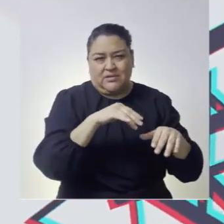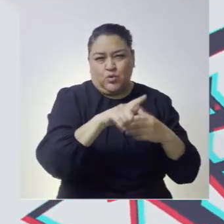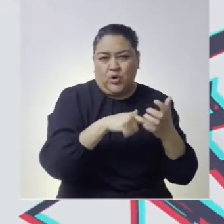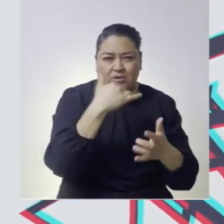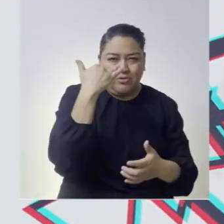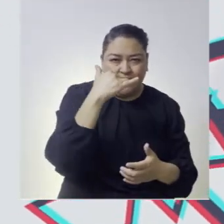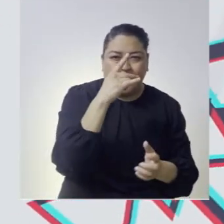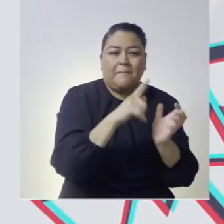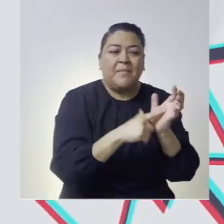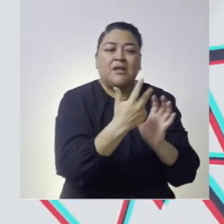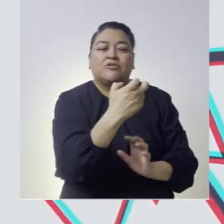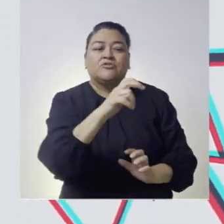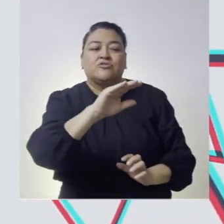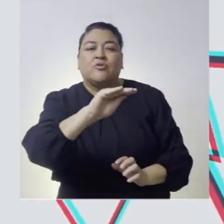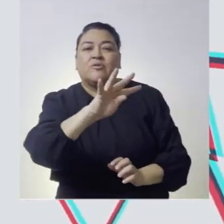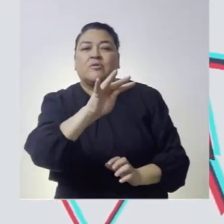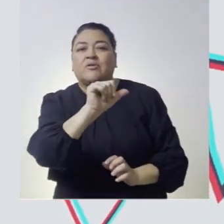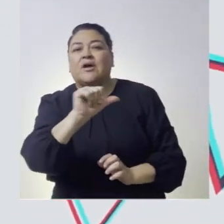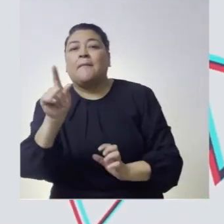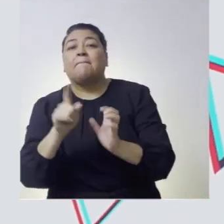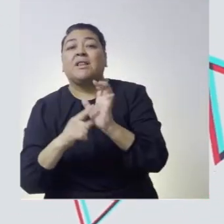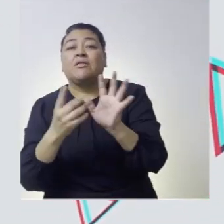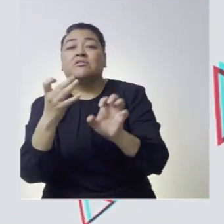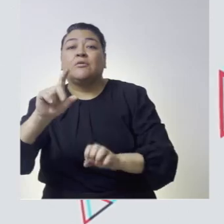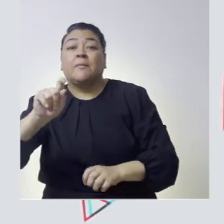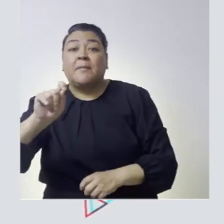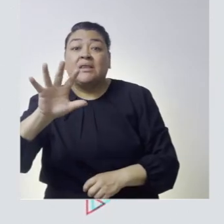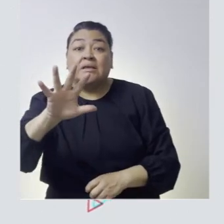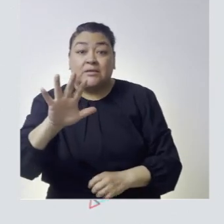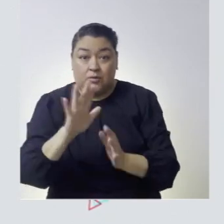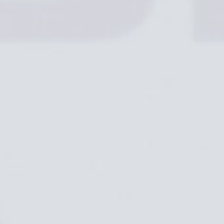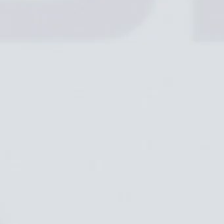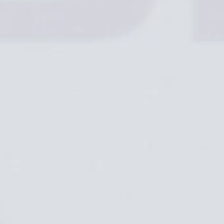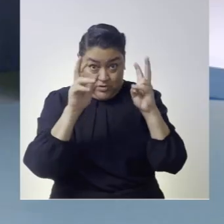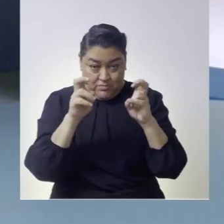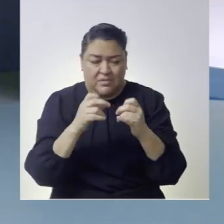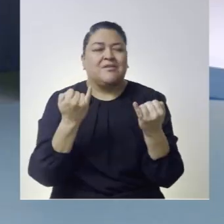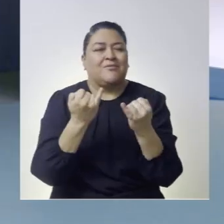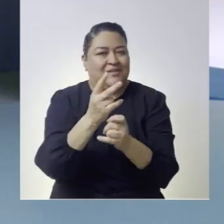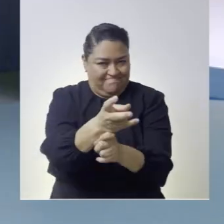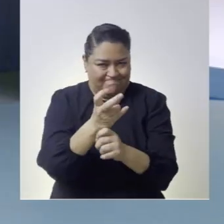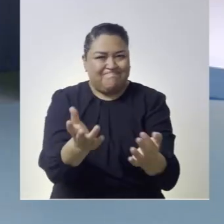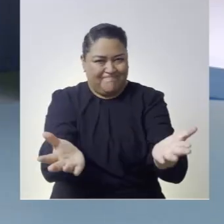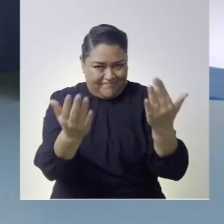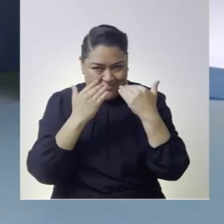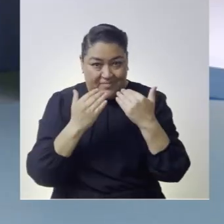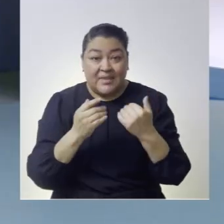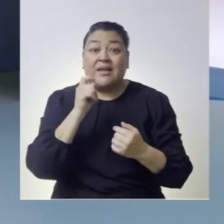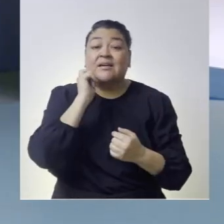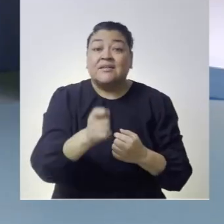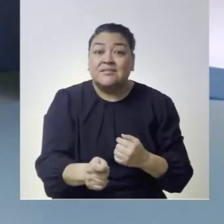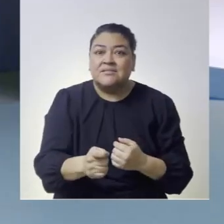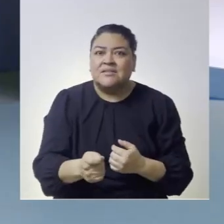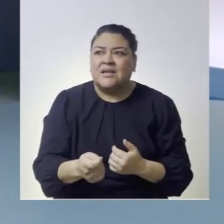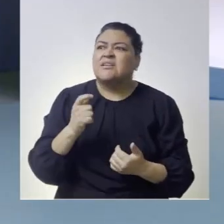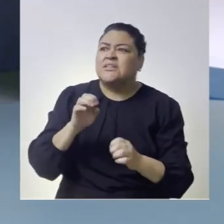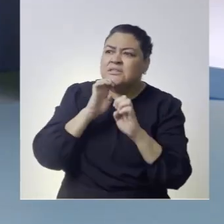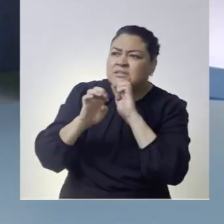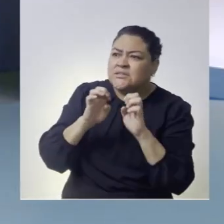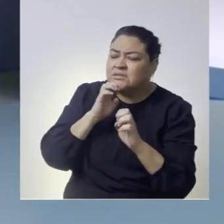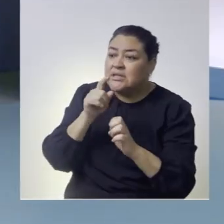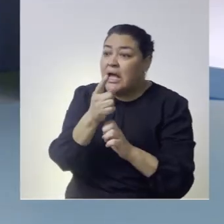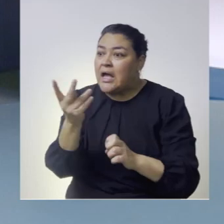en yucatán mil ochocientos noventa y cuatro mil novecientos veinticinco te invitamos a descubrir las voces